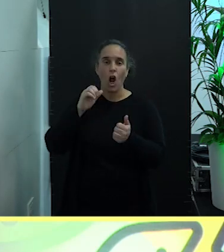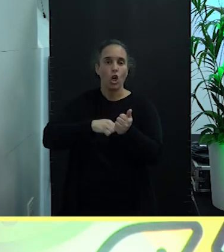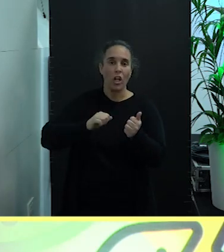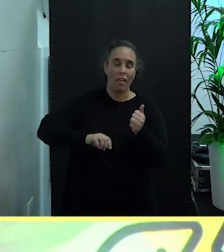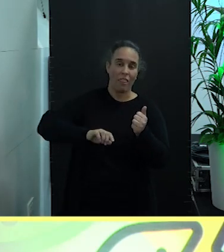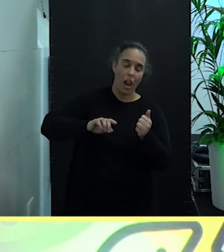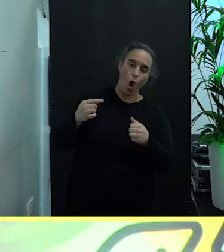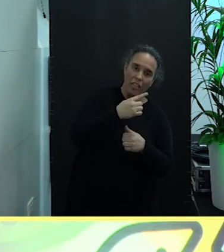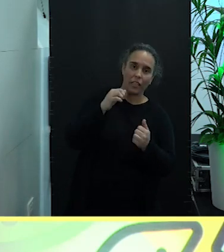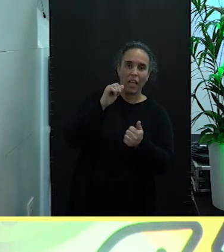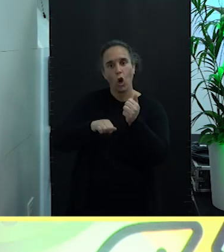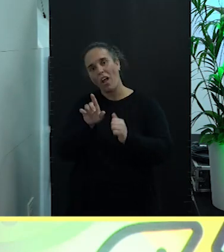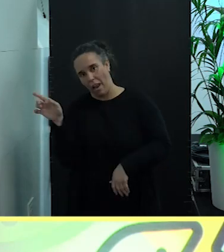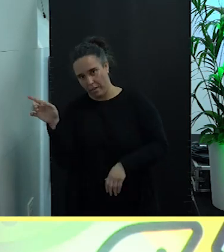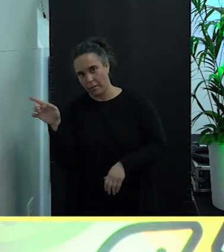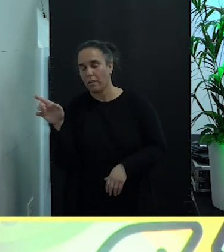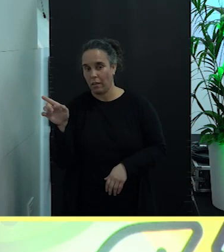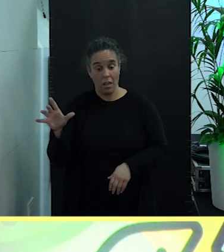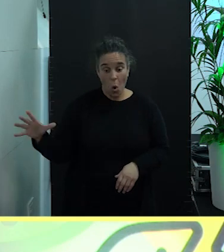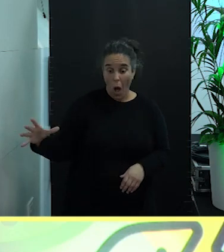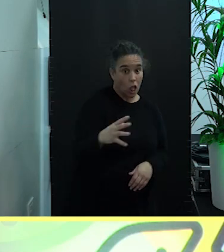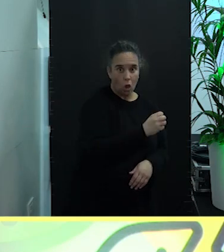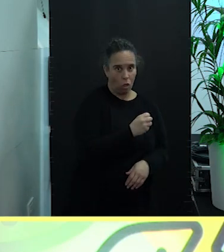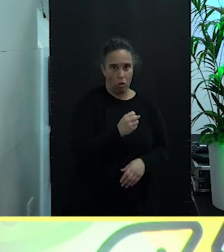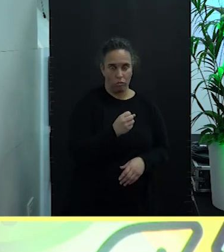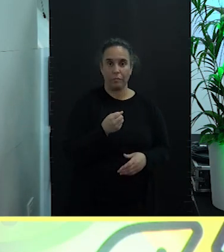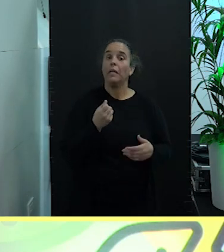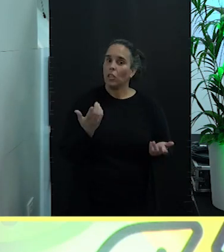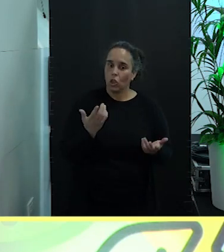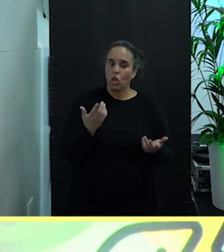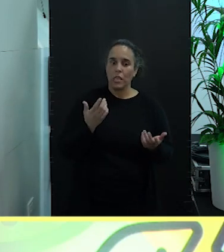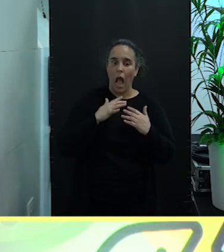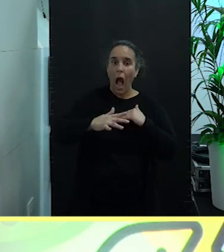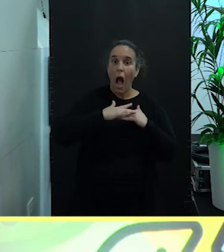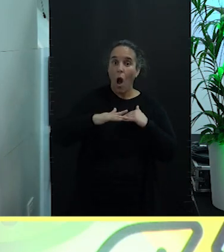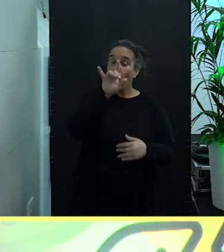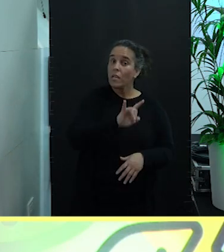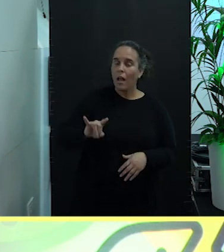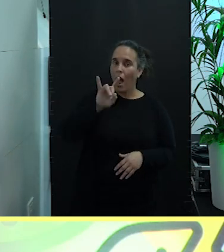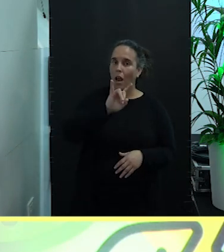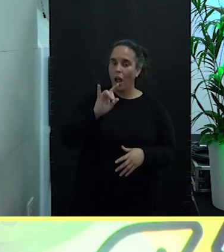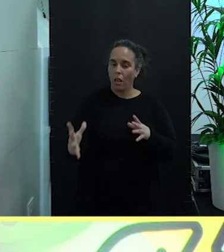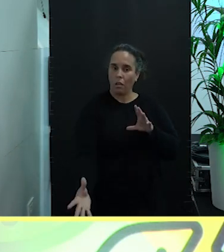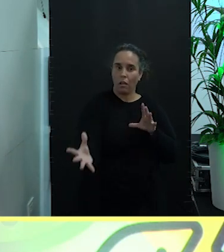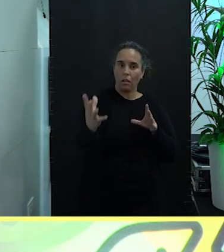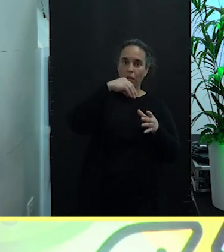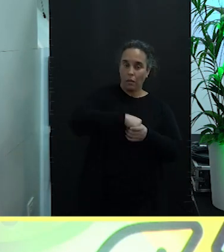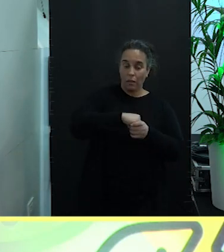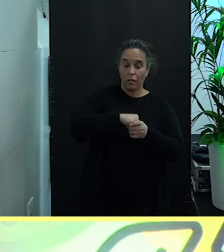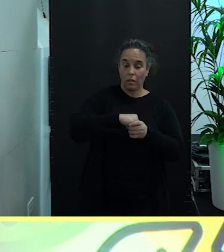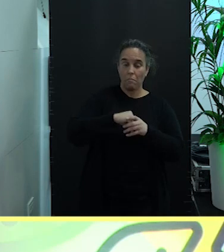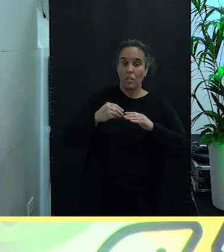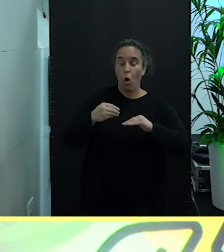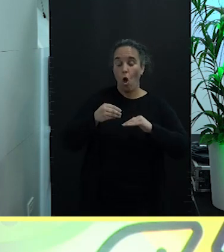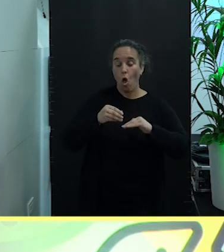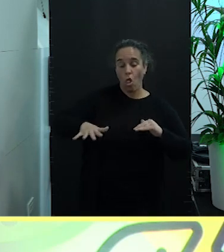Por lo tanto, las aguas canarias quedan integradas dentro del contorno perimetral